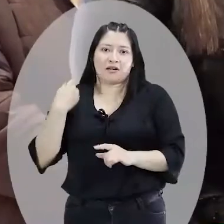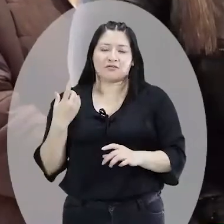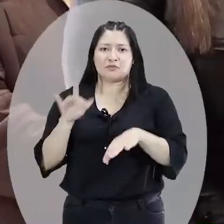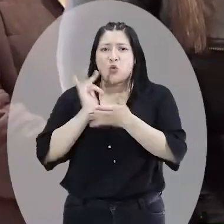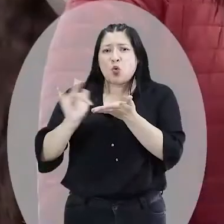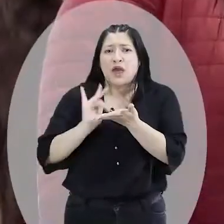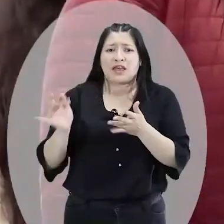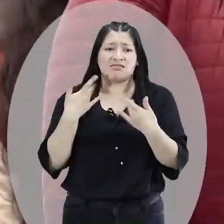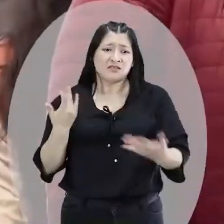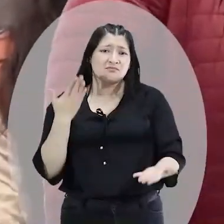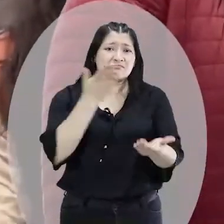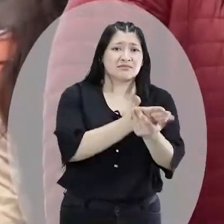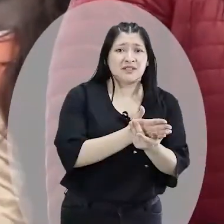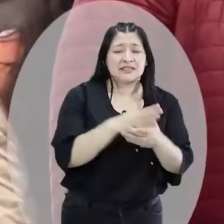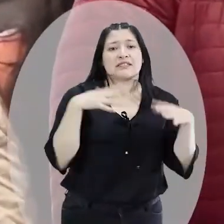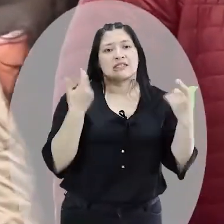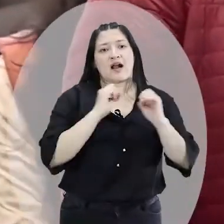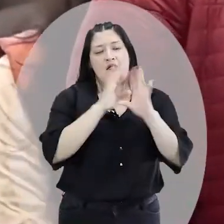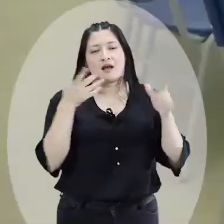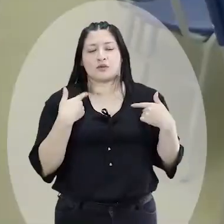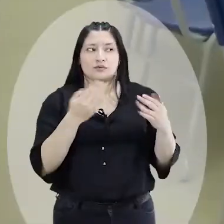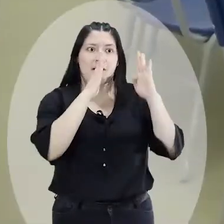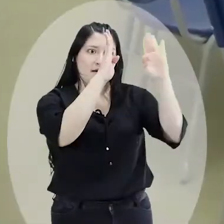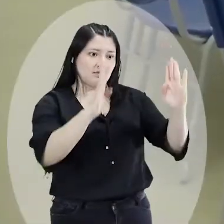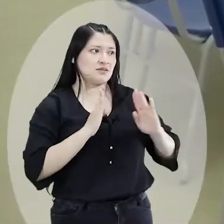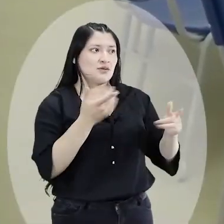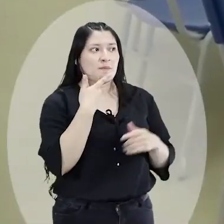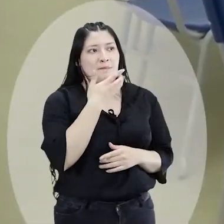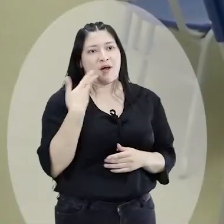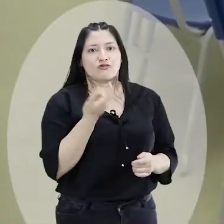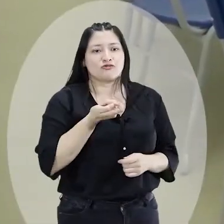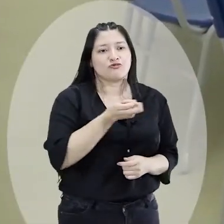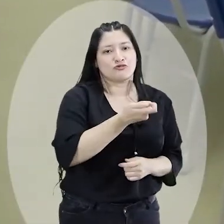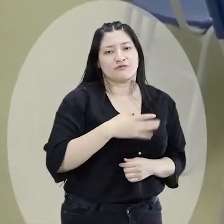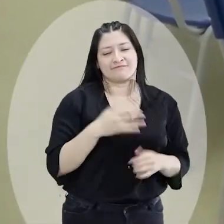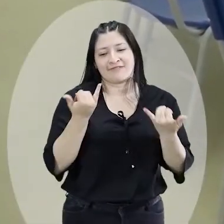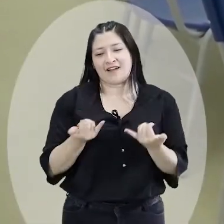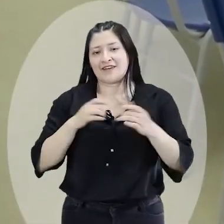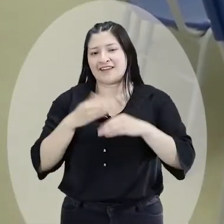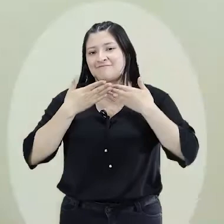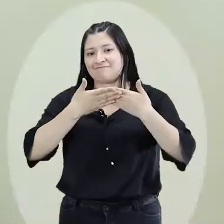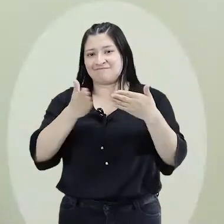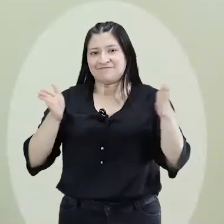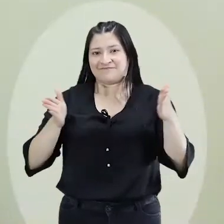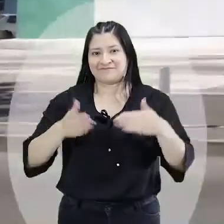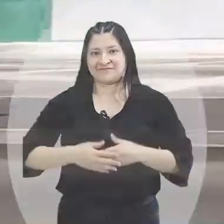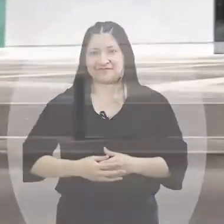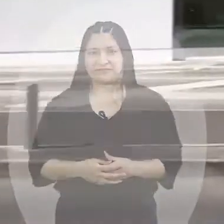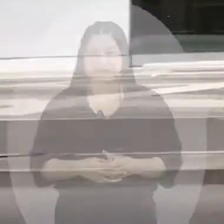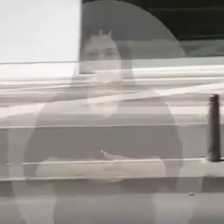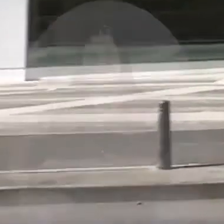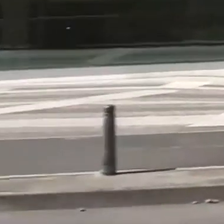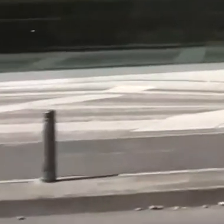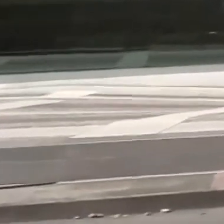pues en una emergencia, una urgencia, una atención inmediata, que aquí está.